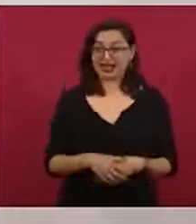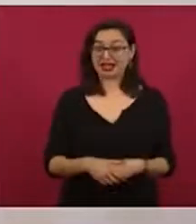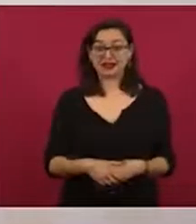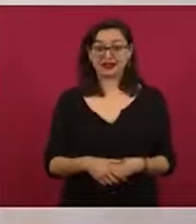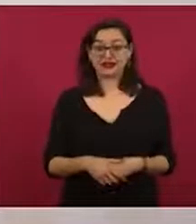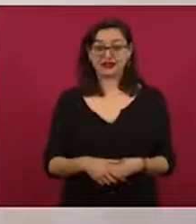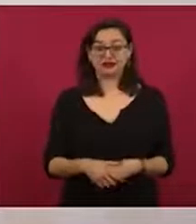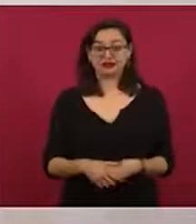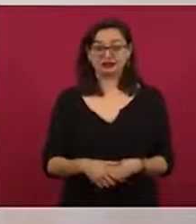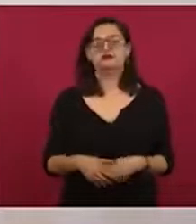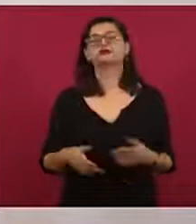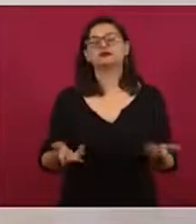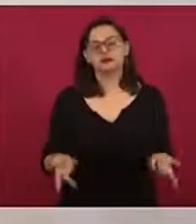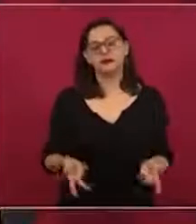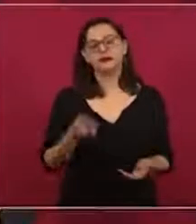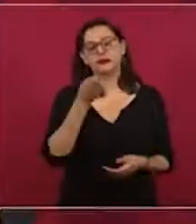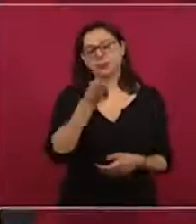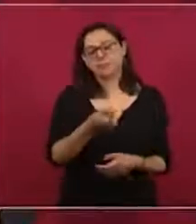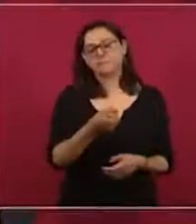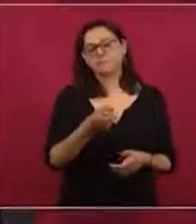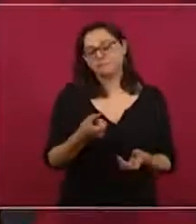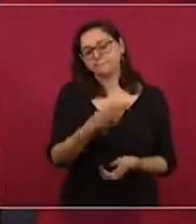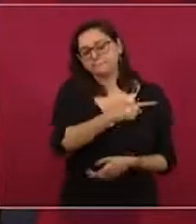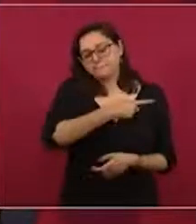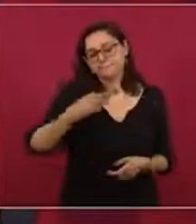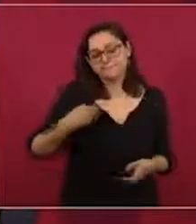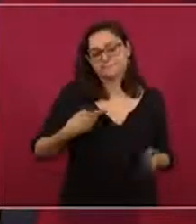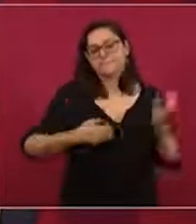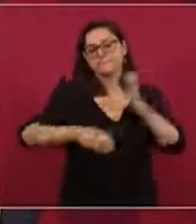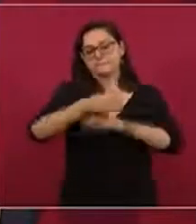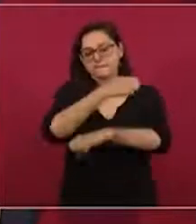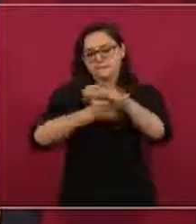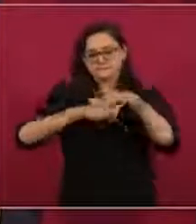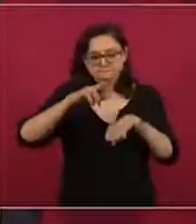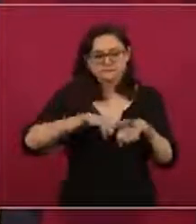Y hay un asunto que también se debe conocer.